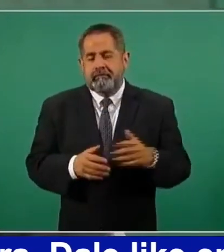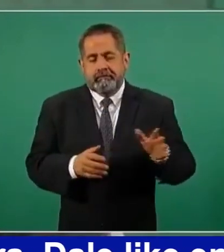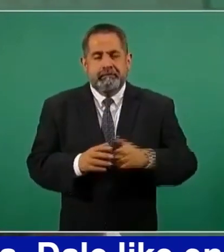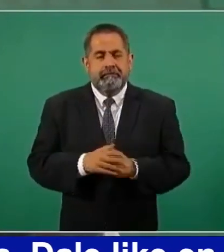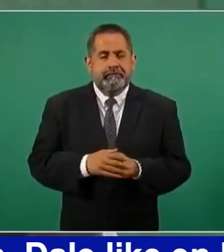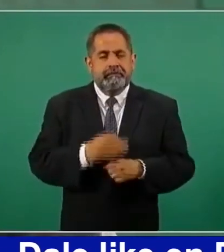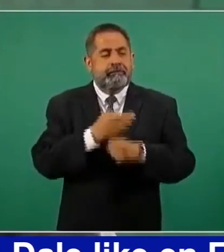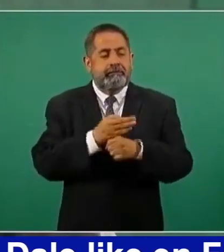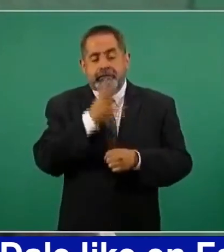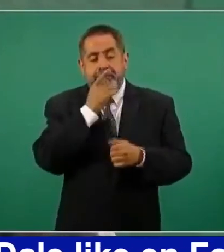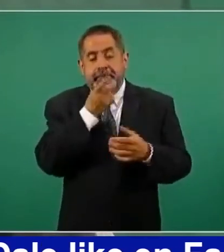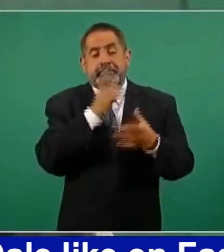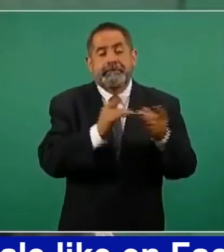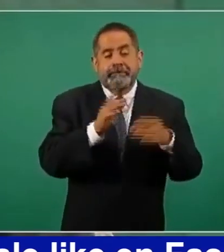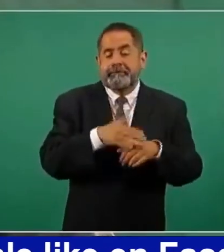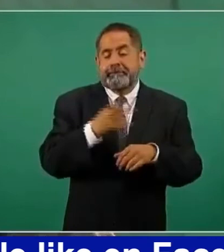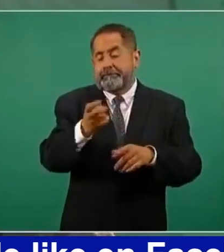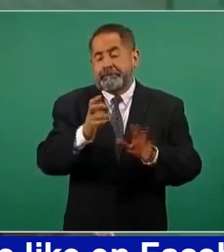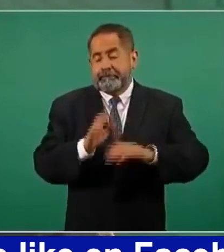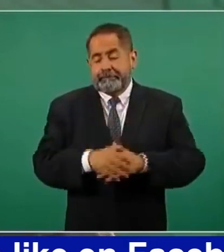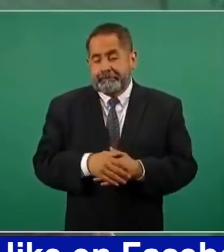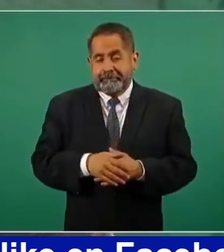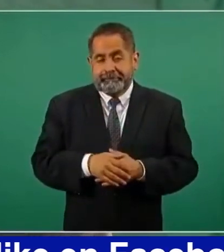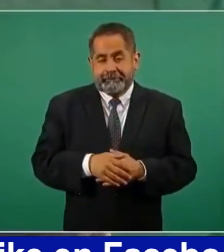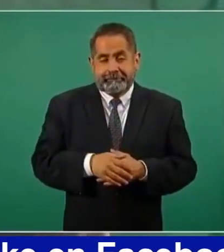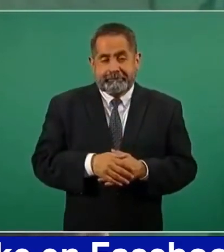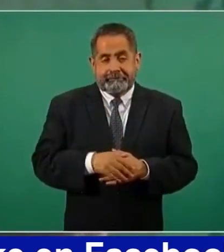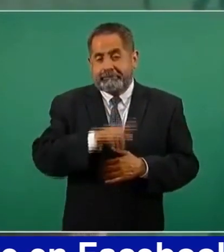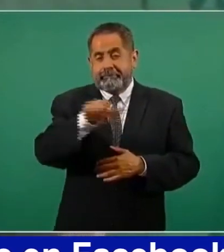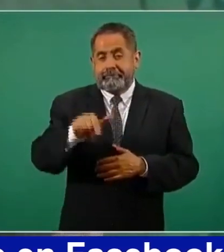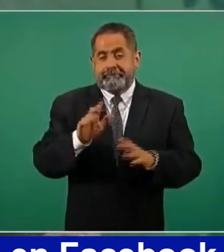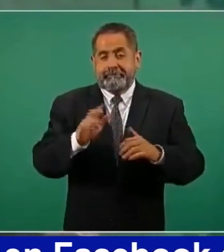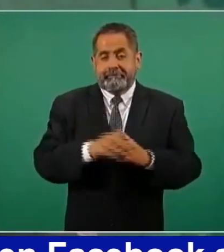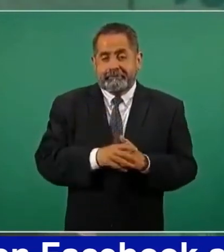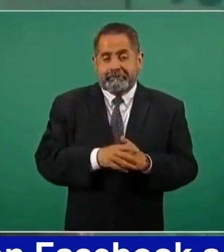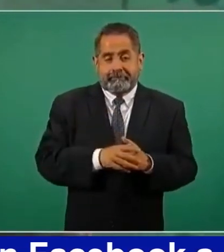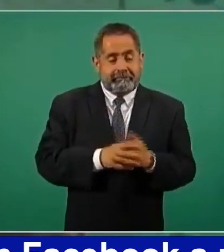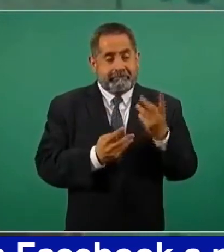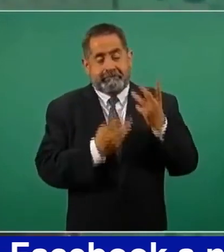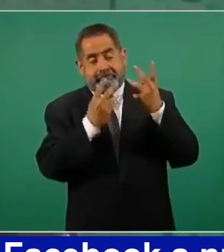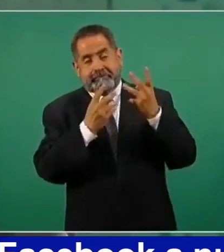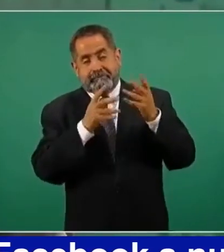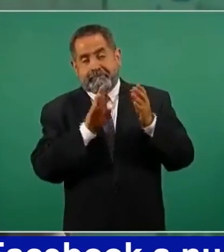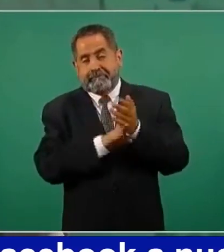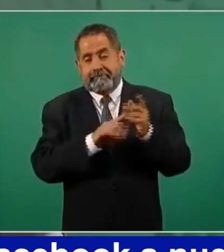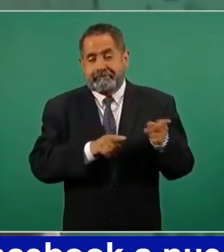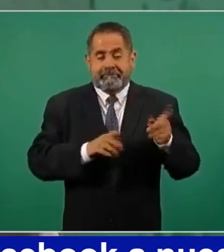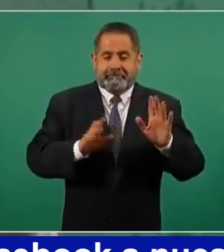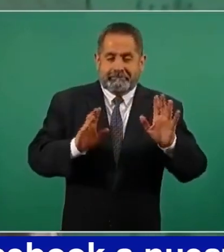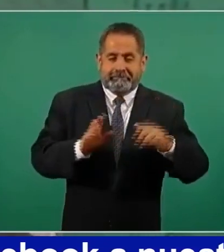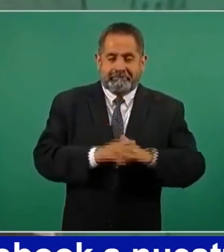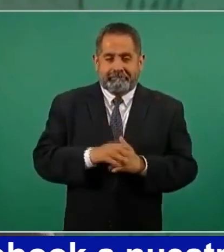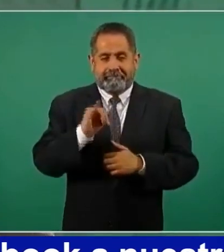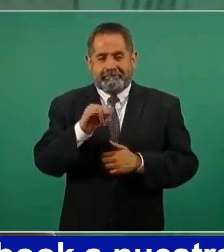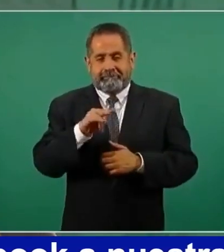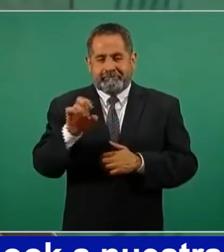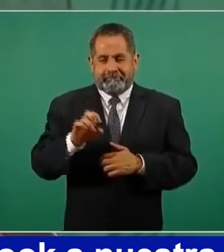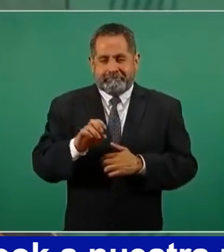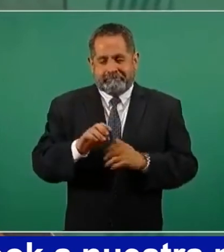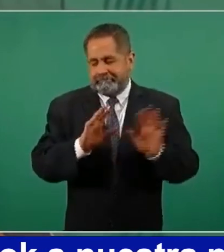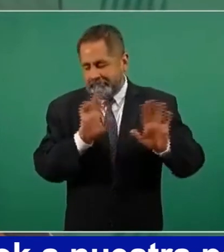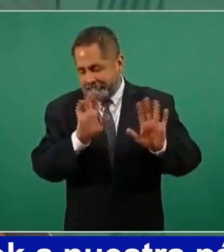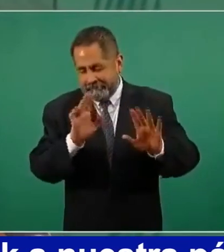me cepillaría el INE, pero